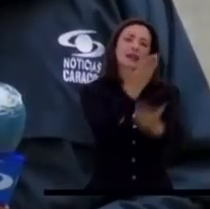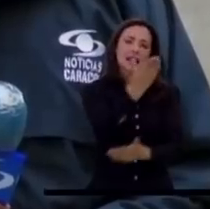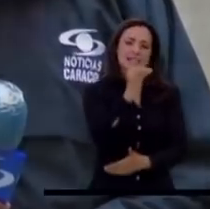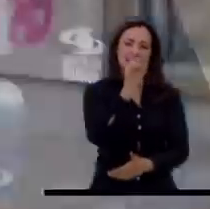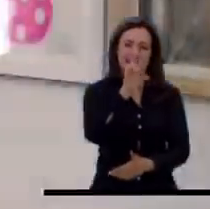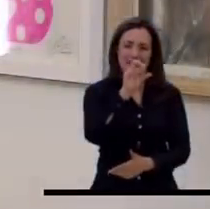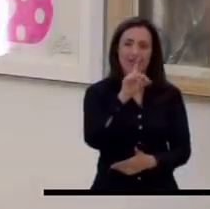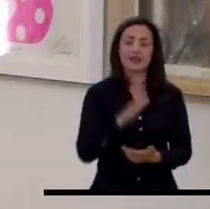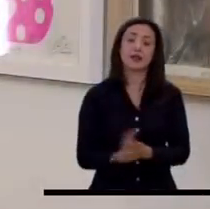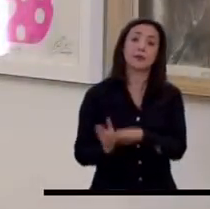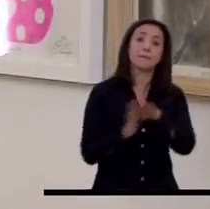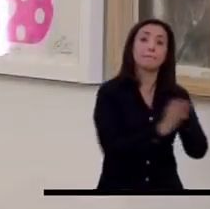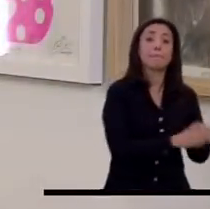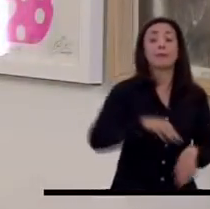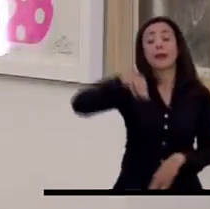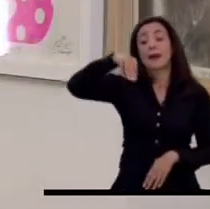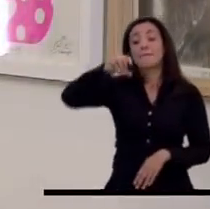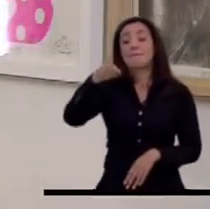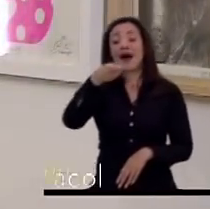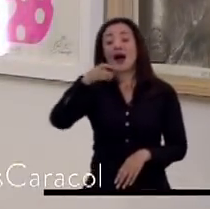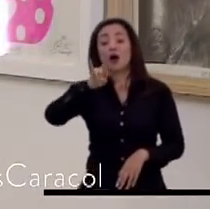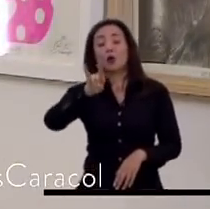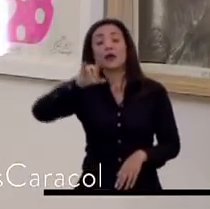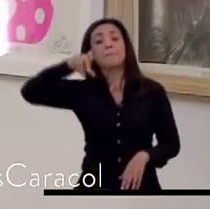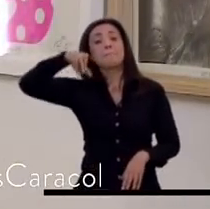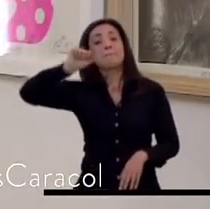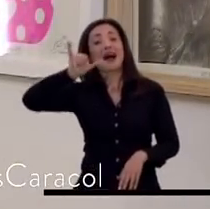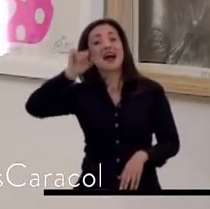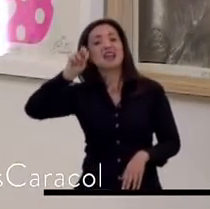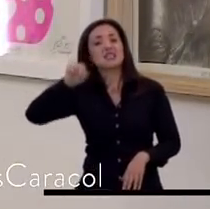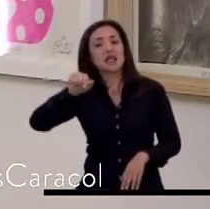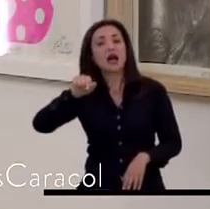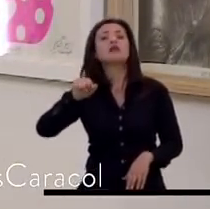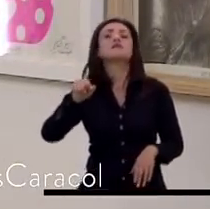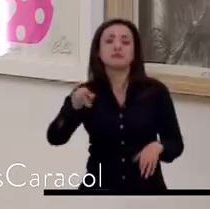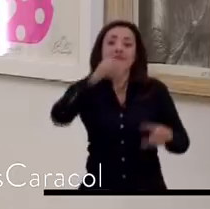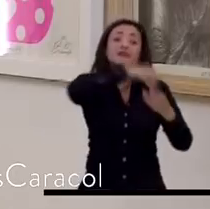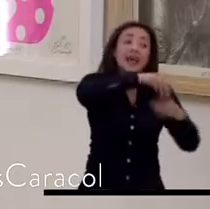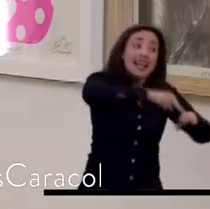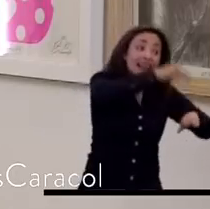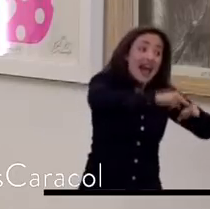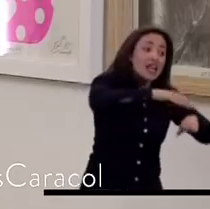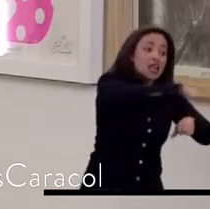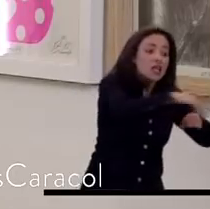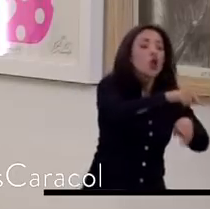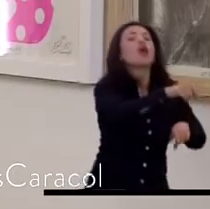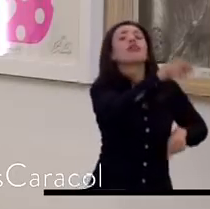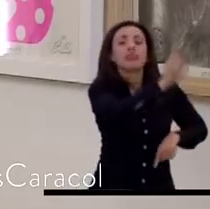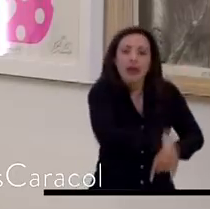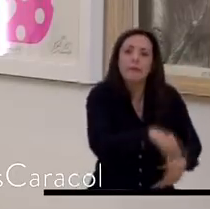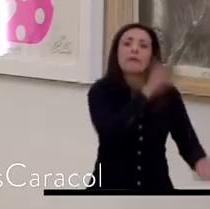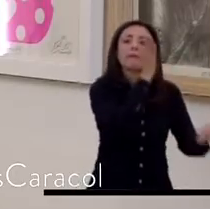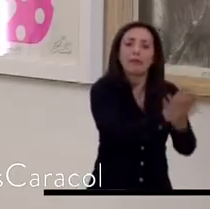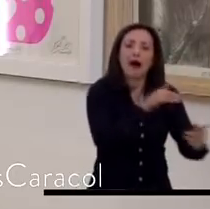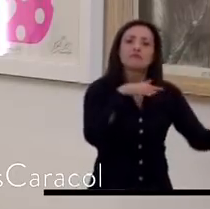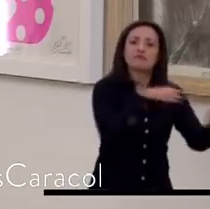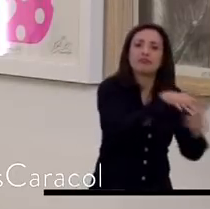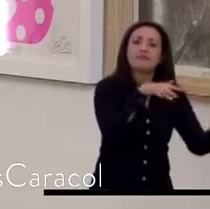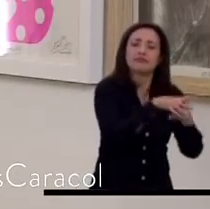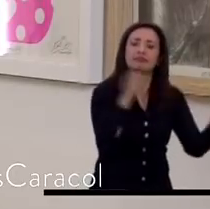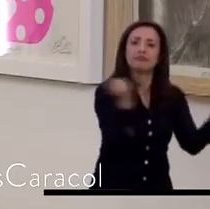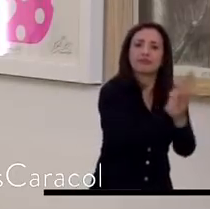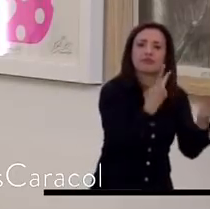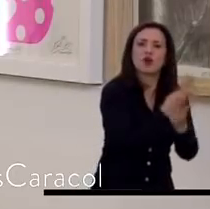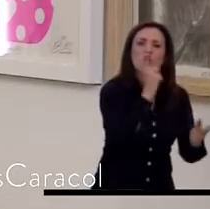Magüipayán es otro de los municipios de Nariño que está sufriendo por cuenta de la violencia a cargo de los grupos armados que se están